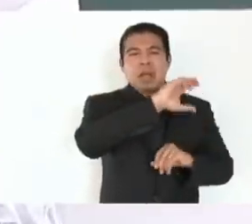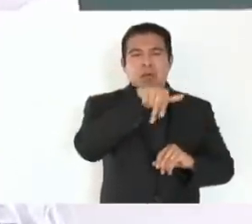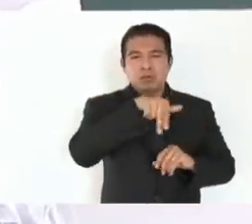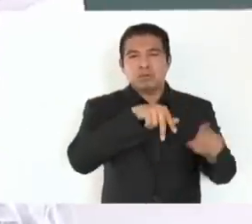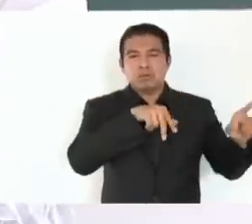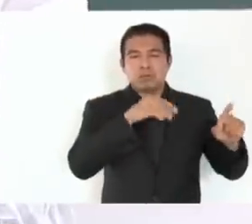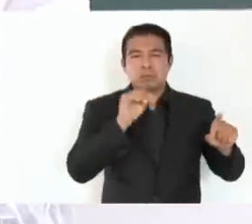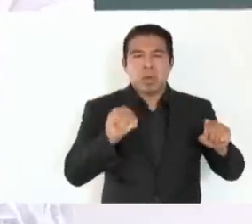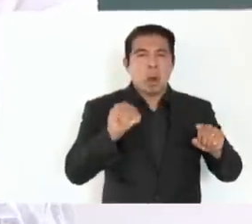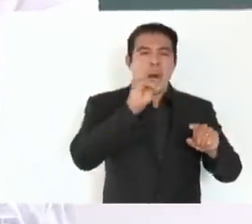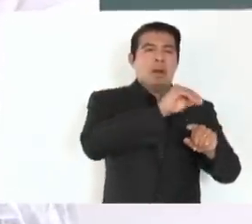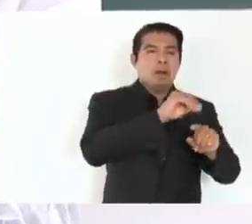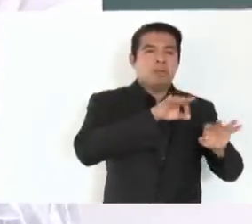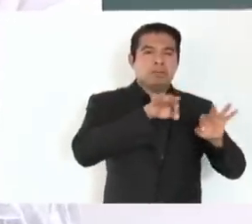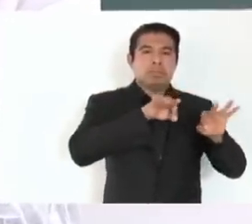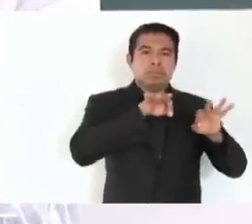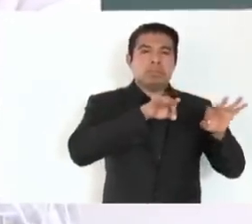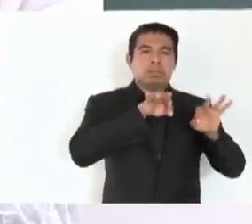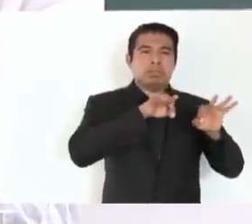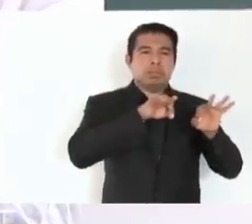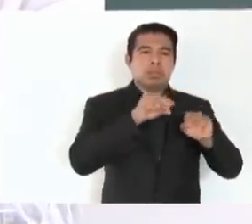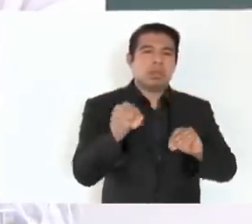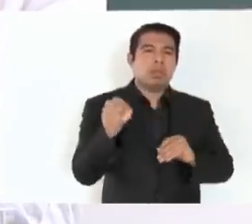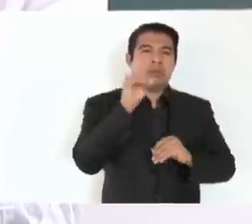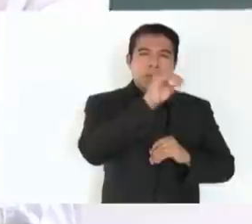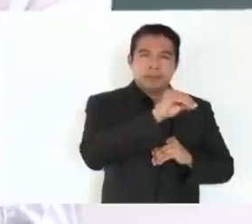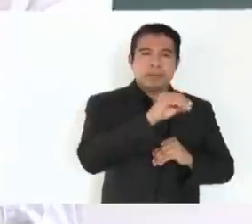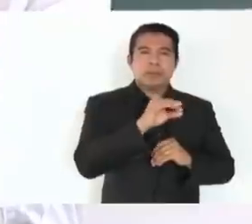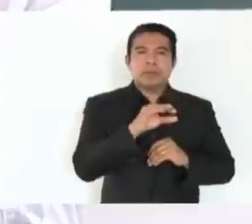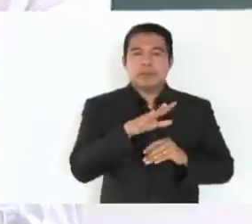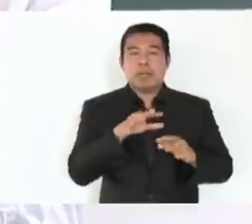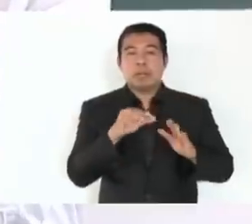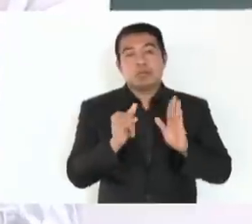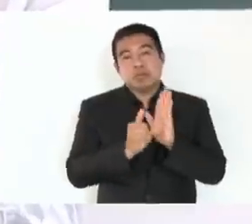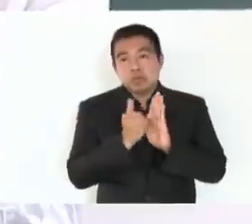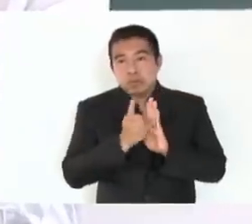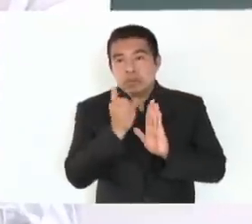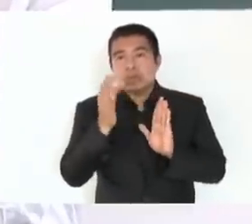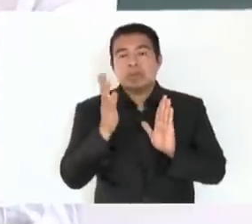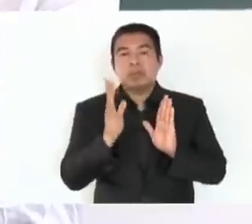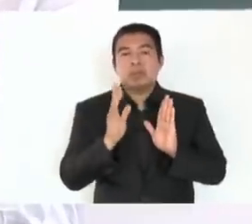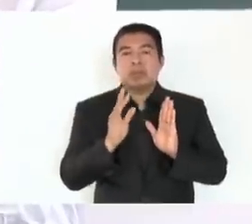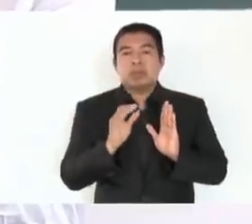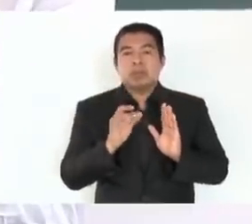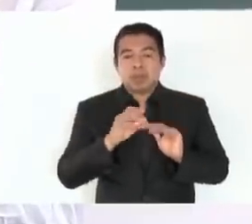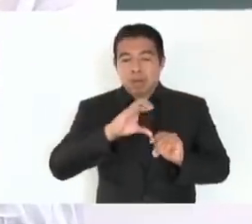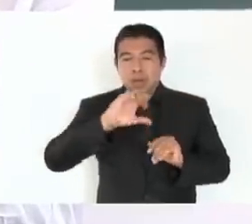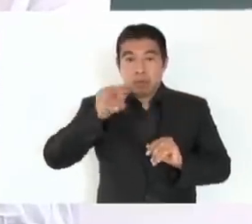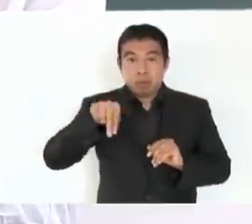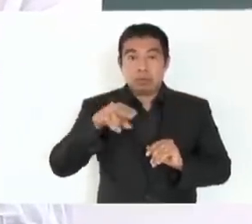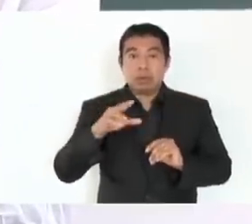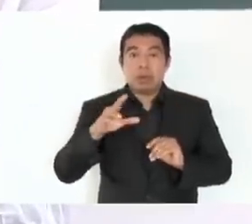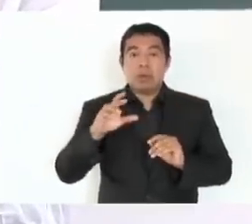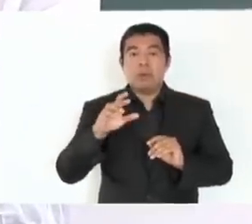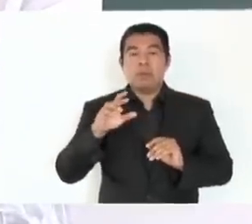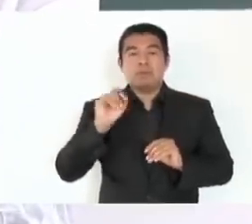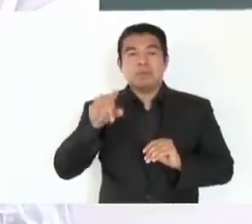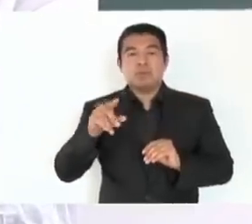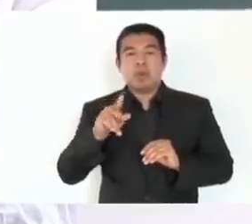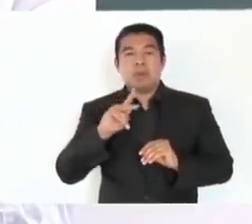se trasladaban a buscar trabajo en la industria de la construcción, Cancún a Playa del Carmen.